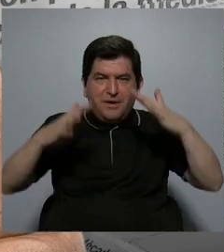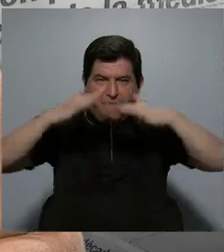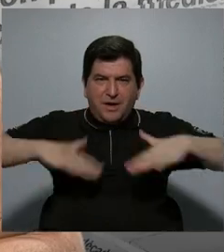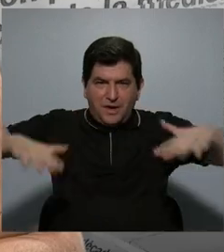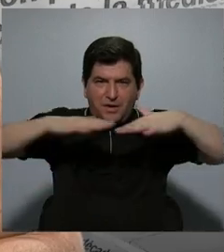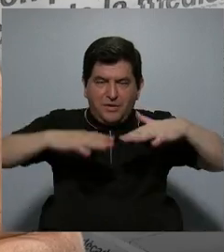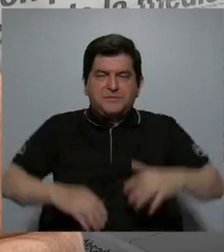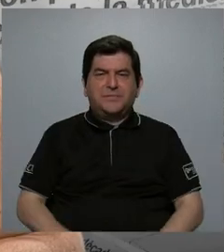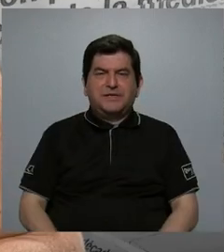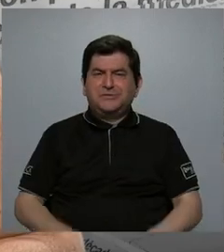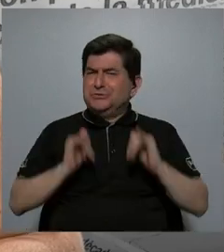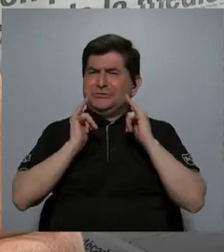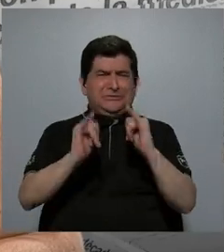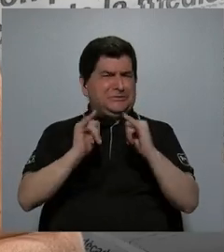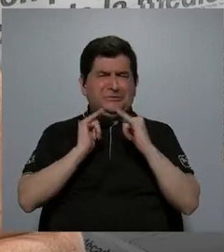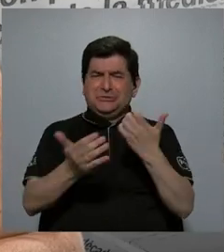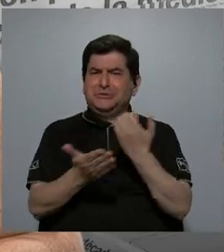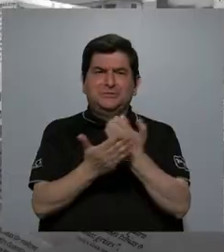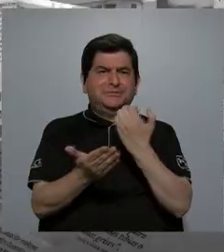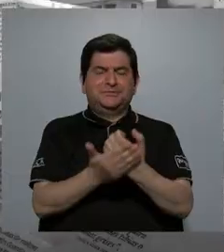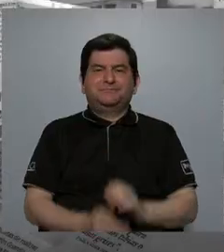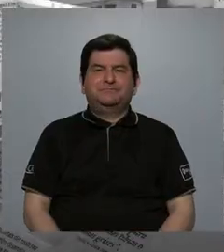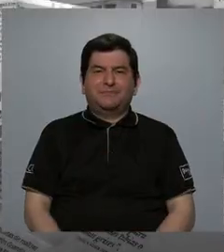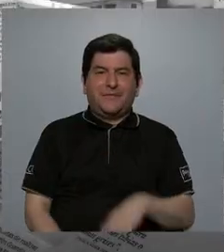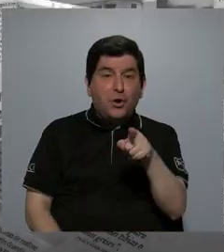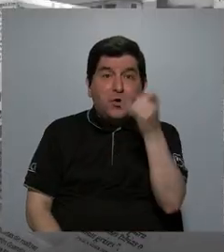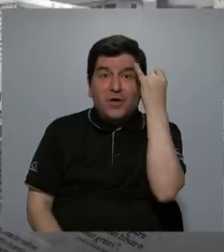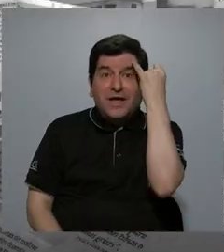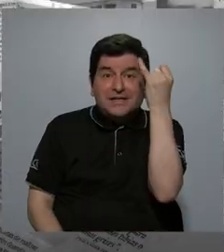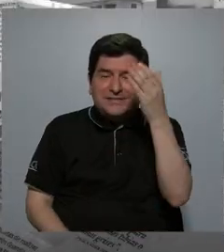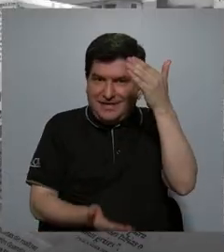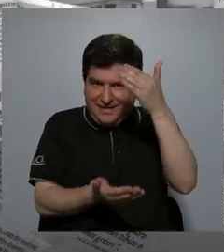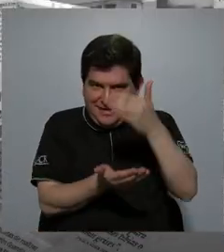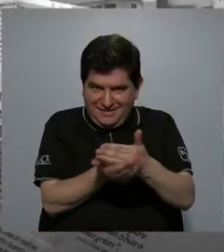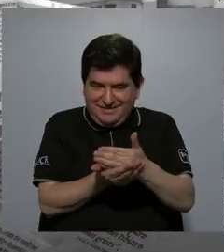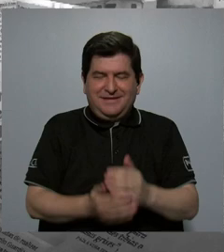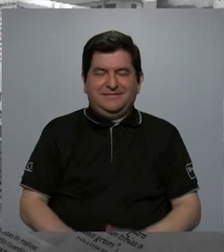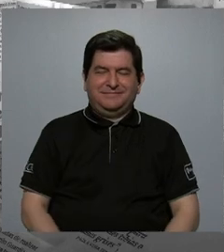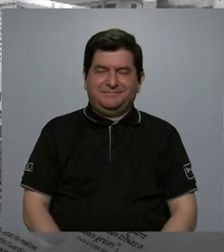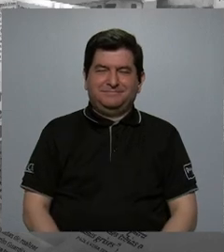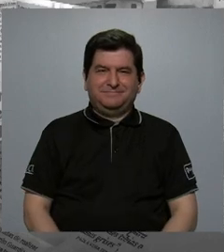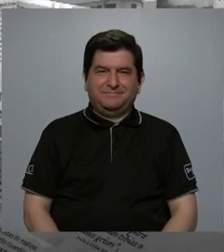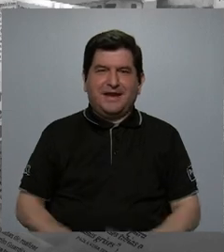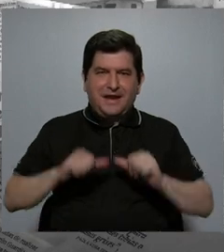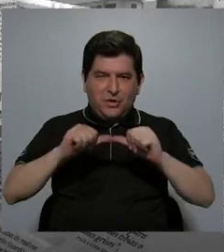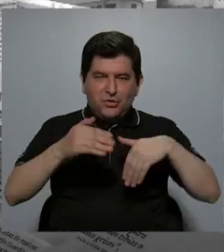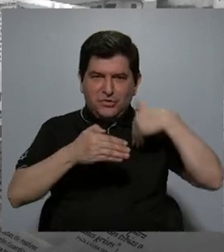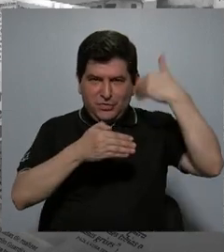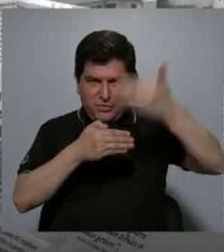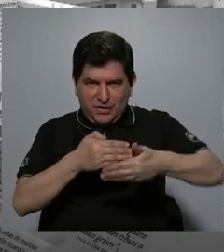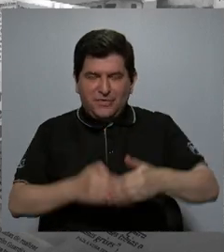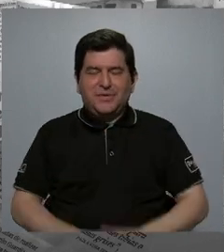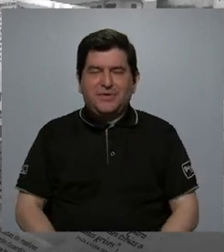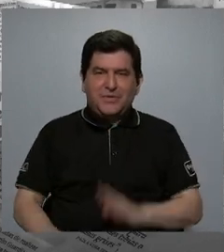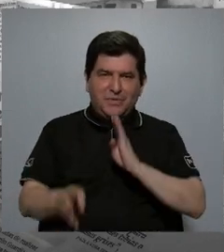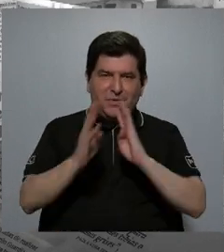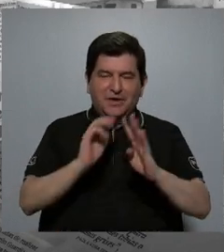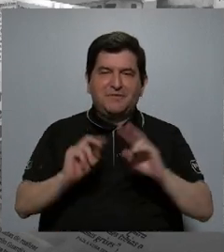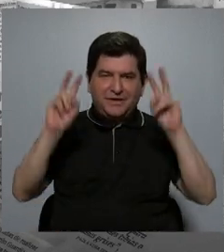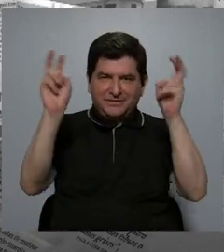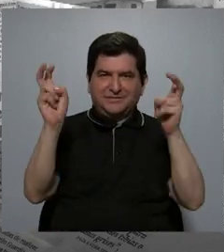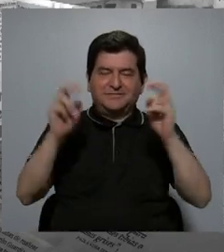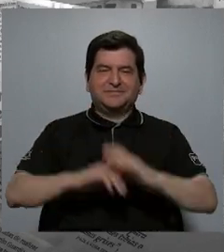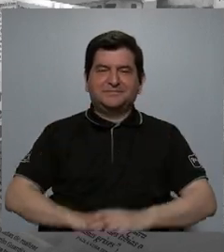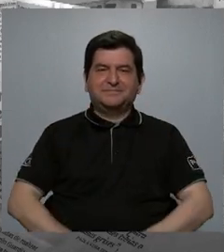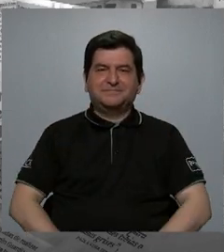con tanta disparidad económica. Nos vamos a quedar con esas palabras y vamos a hacer una pausa enseguida. Continuamos hablando sobre este